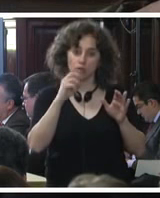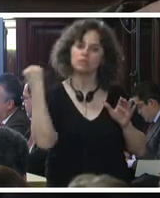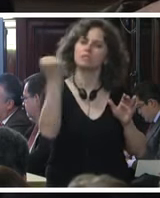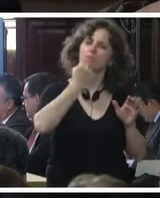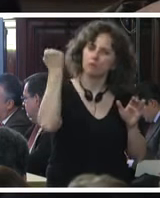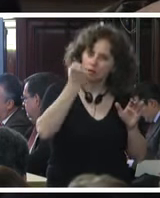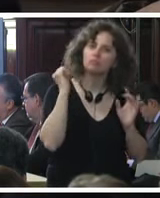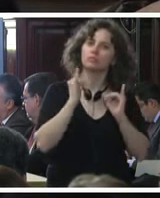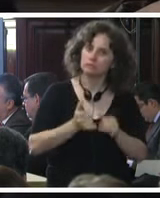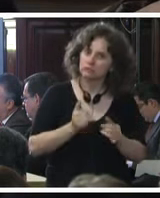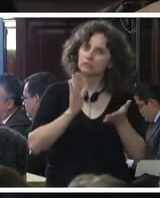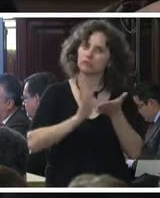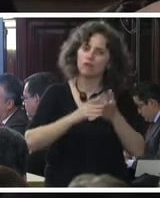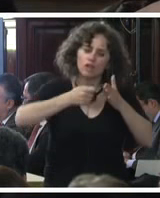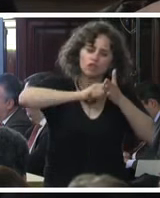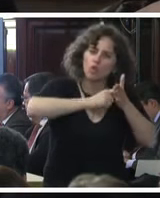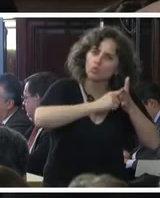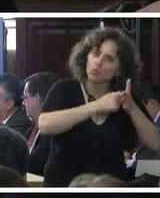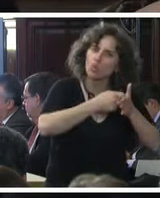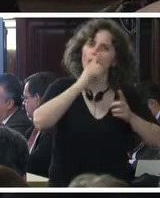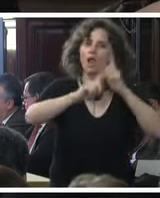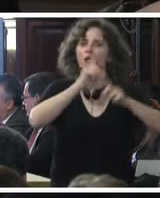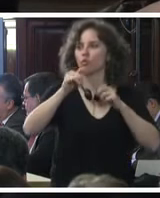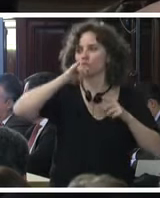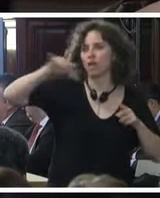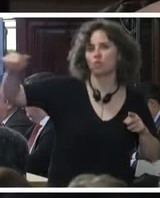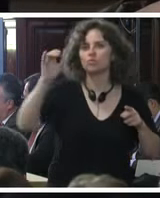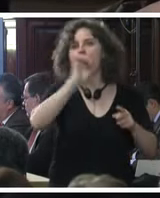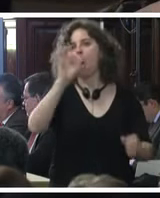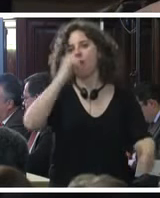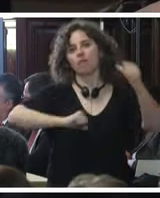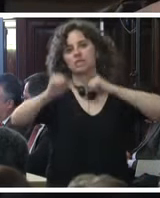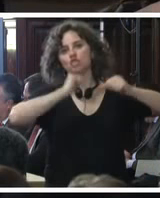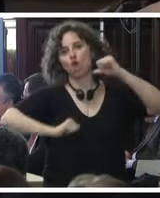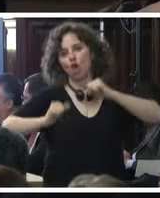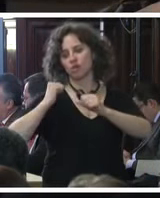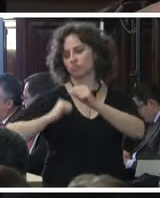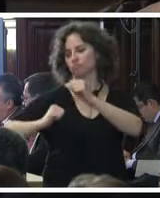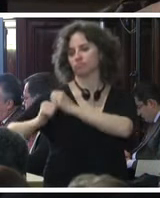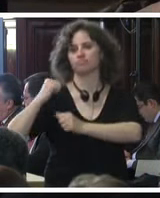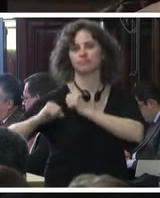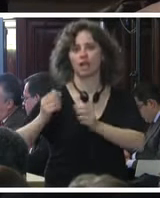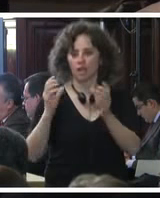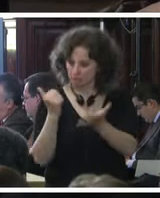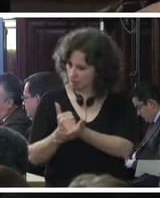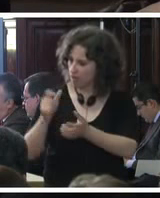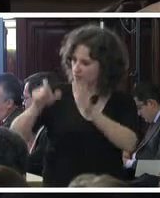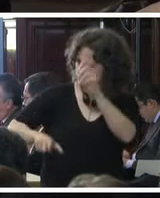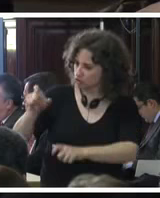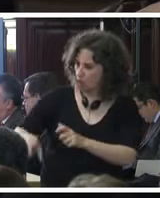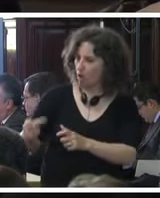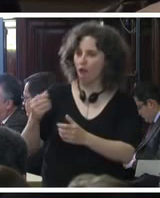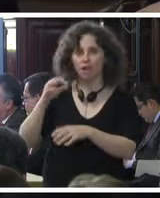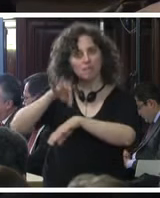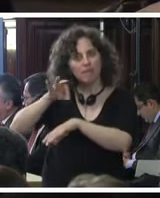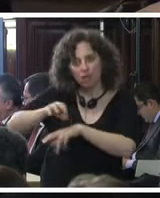de torturas que algunos hayan denunciado o lesiones que se hayan que hayan aparecido en los dictámenes médicos respectivos